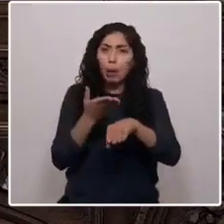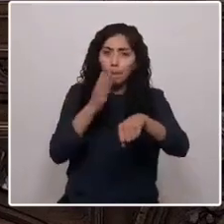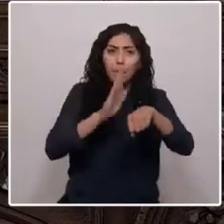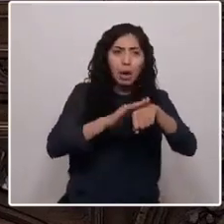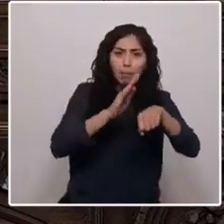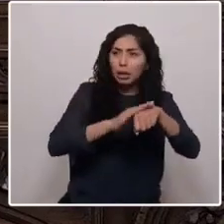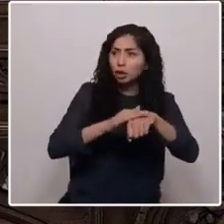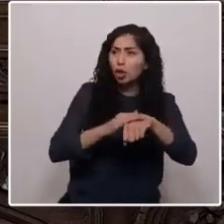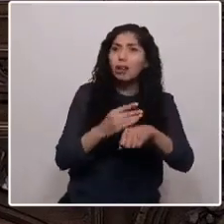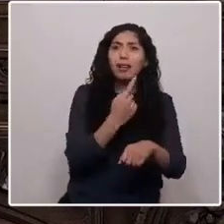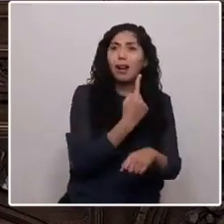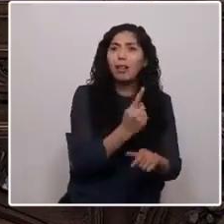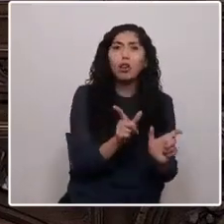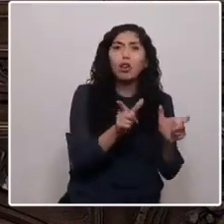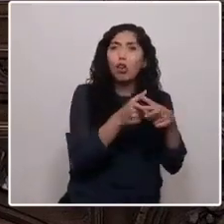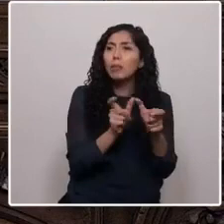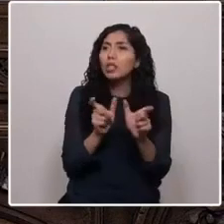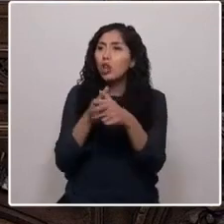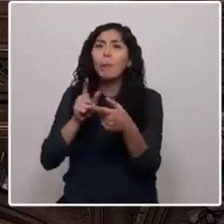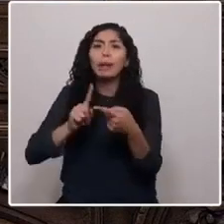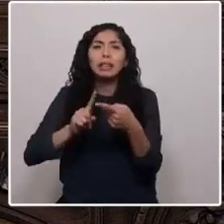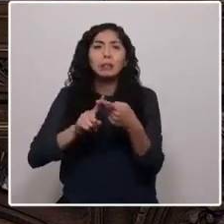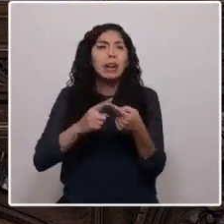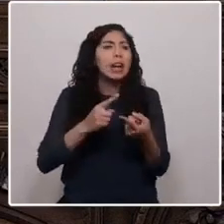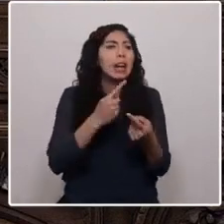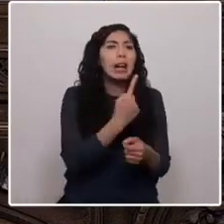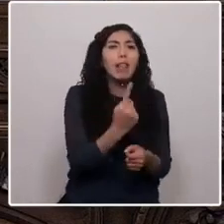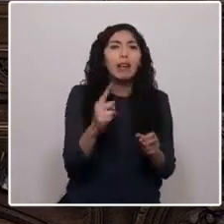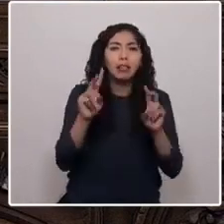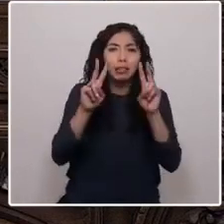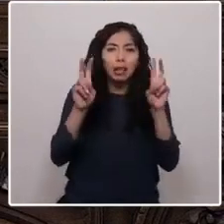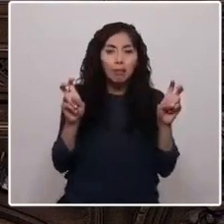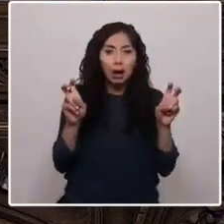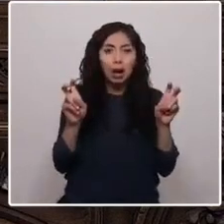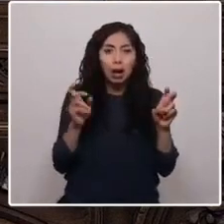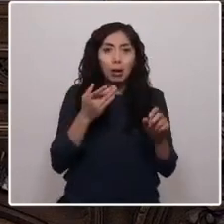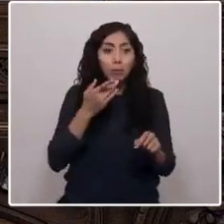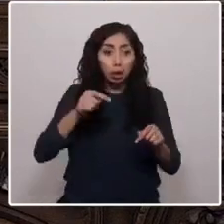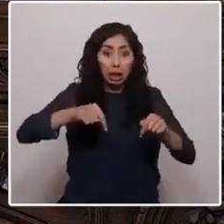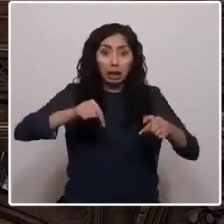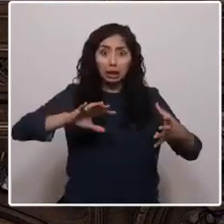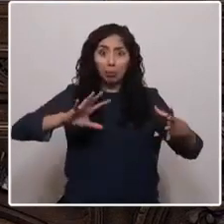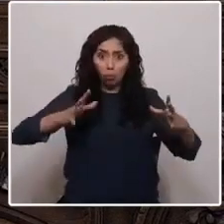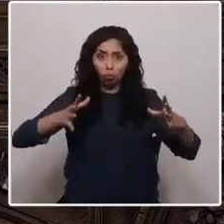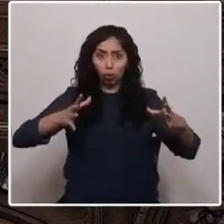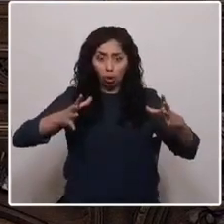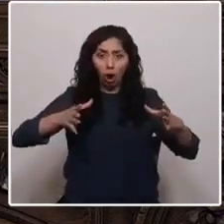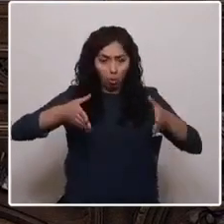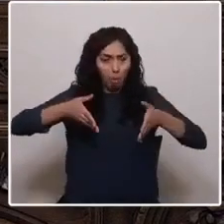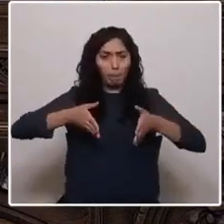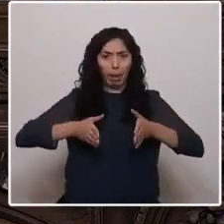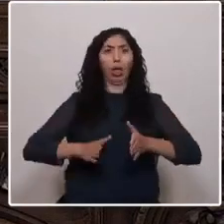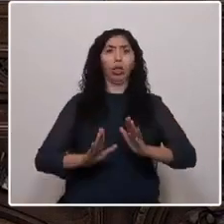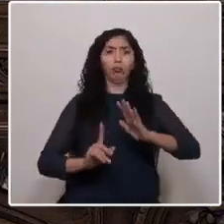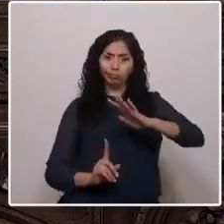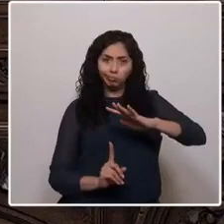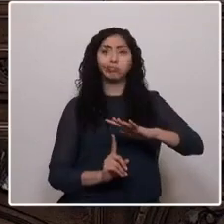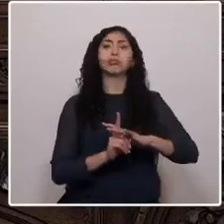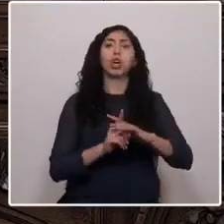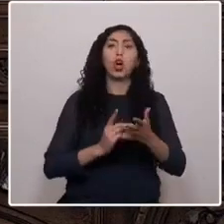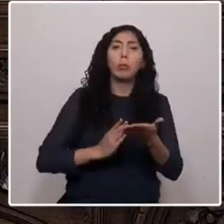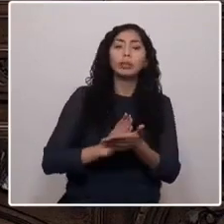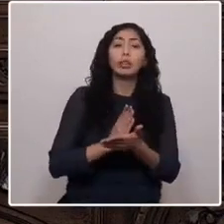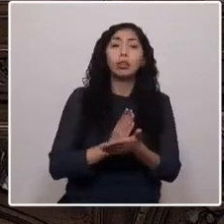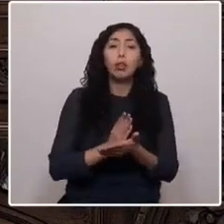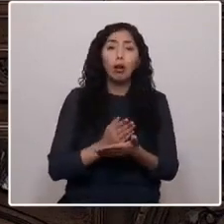temas porque se viene el mundo que estamos pariendo a pata abierta. A poner la cuerpa, el